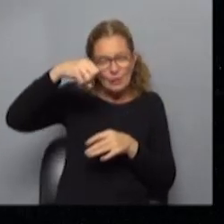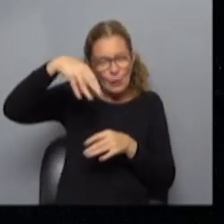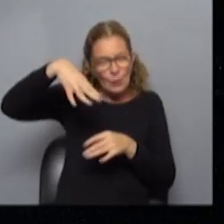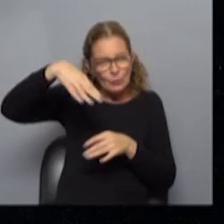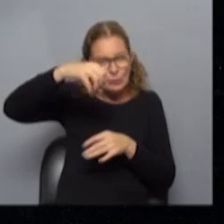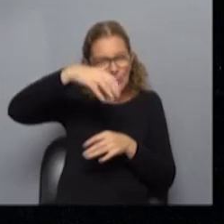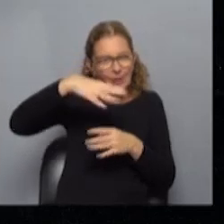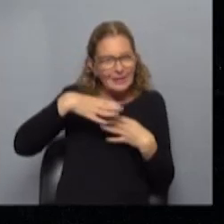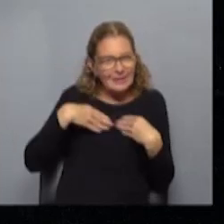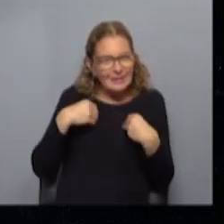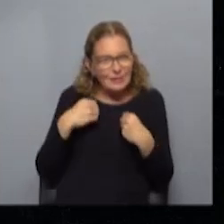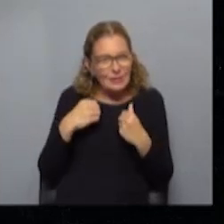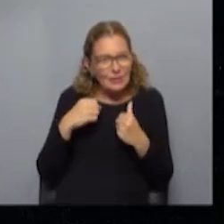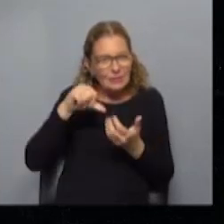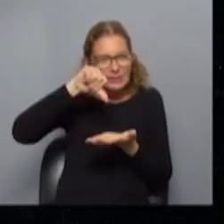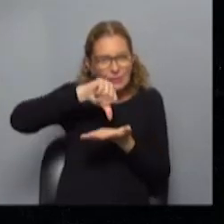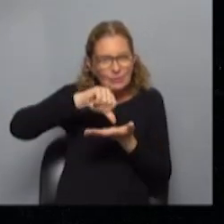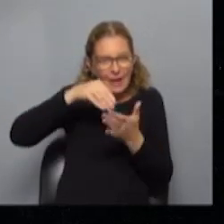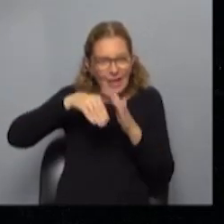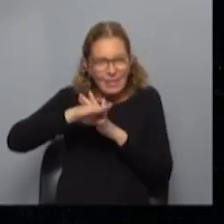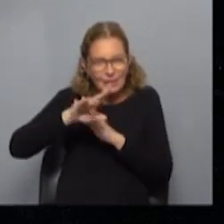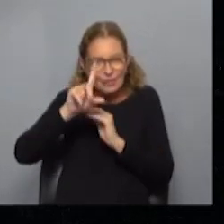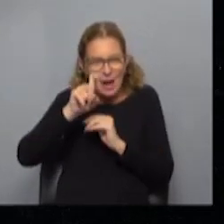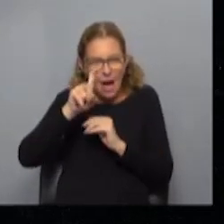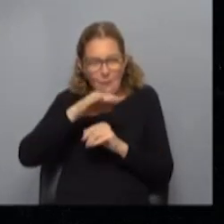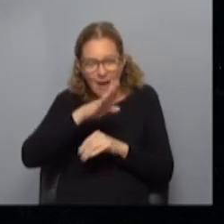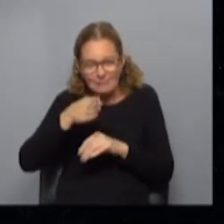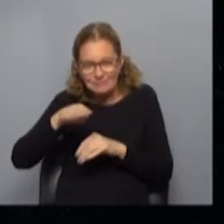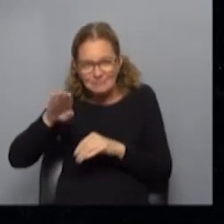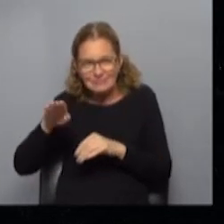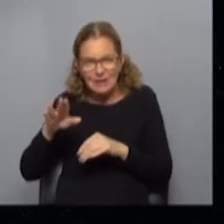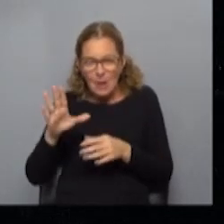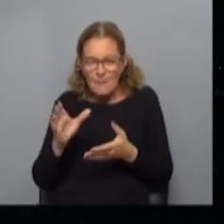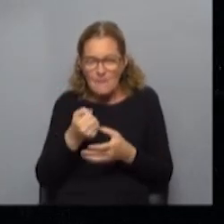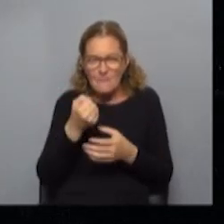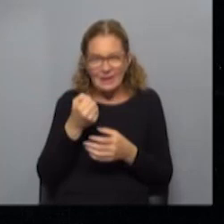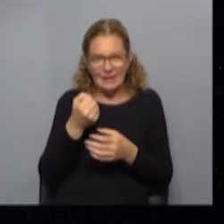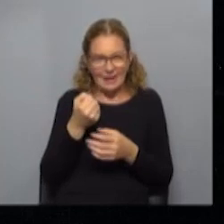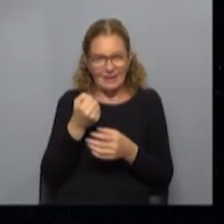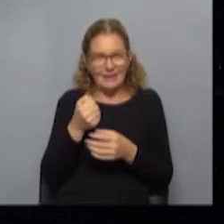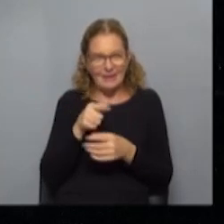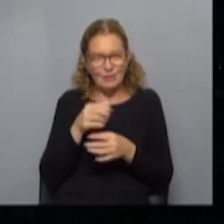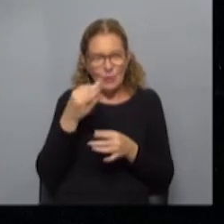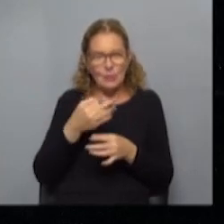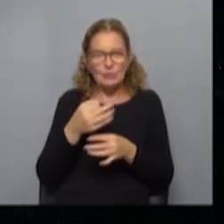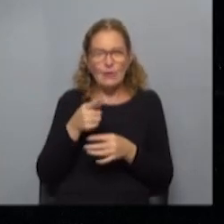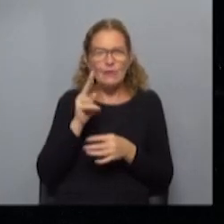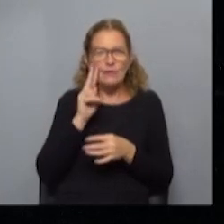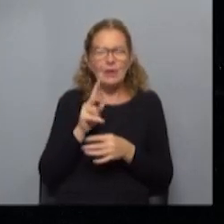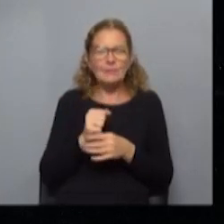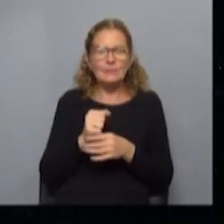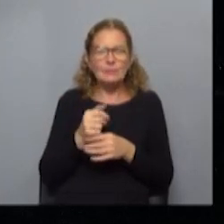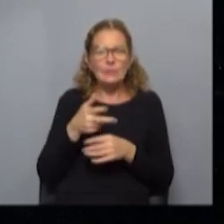que dan esa sensación de una ciudad perdida dentro de la laguna, y es lo que permite la pesca del camarón. Exactamente. Bien, Daniel,